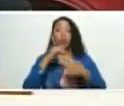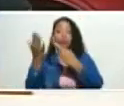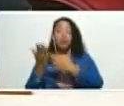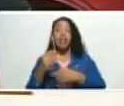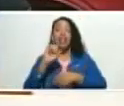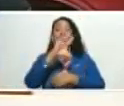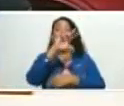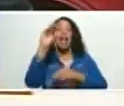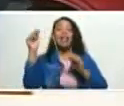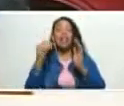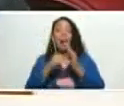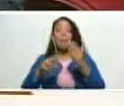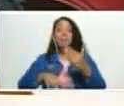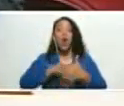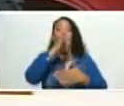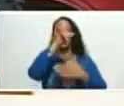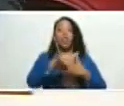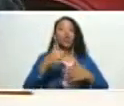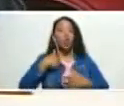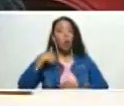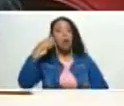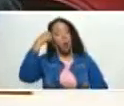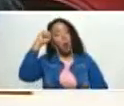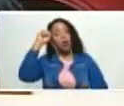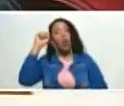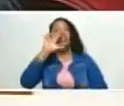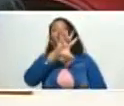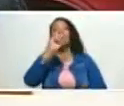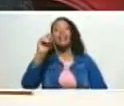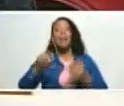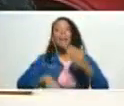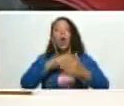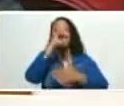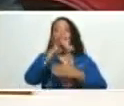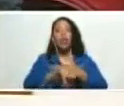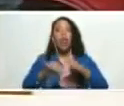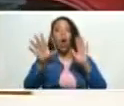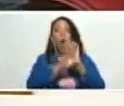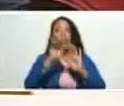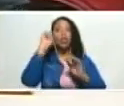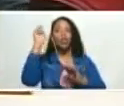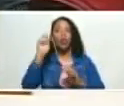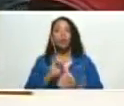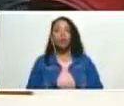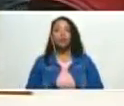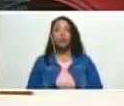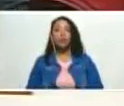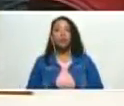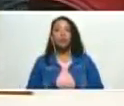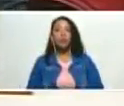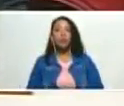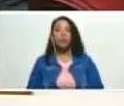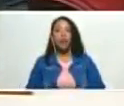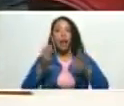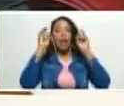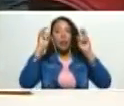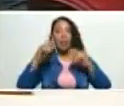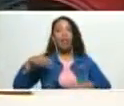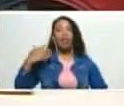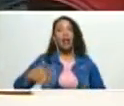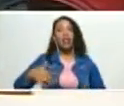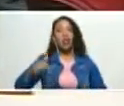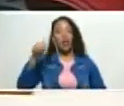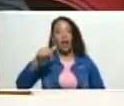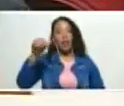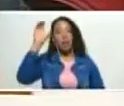más de 30 proyectos que recuerdo yo ahorita más de 30 proyectos de constitución de las facultades de derecho del país